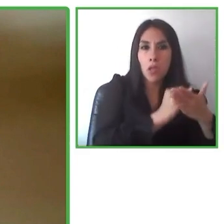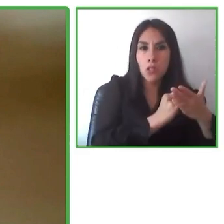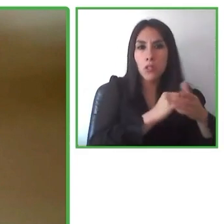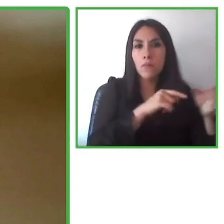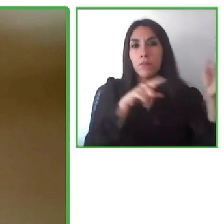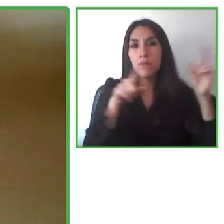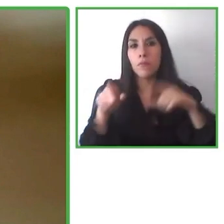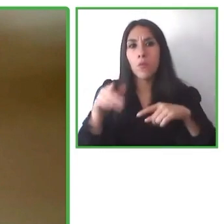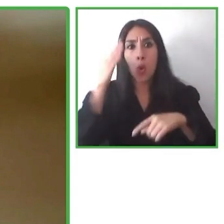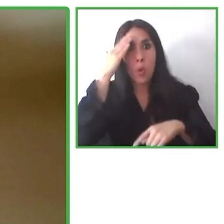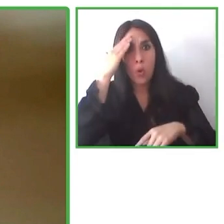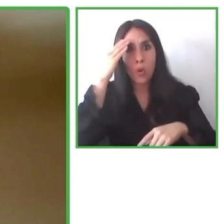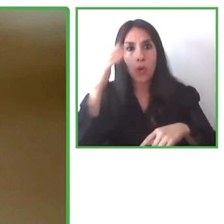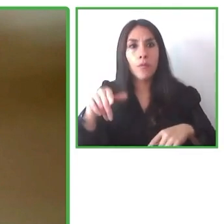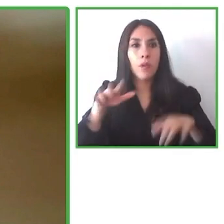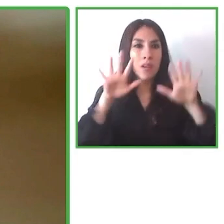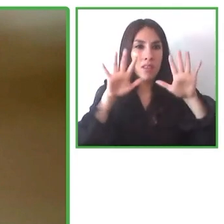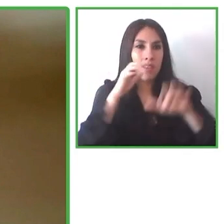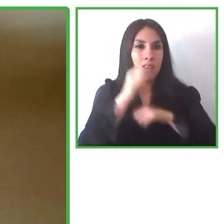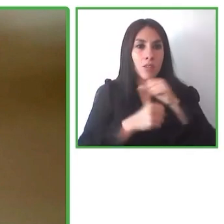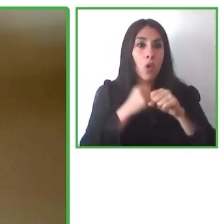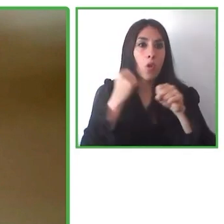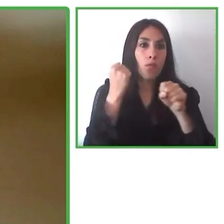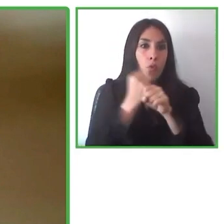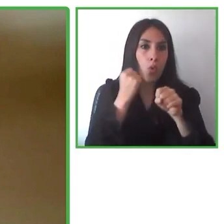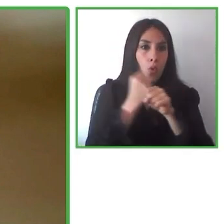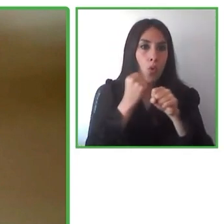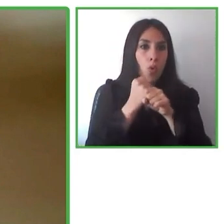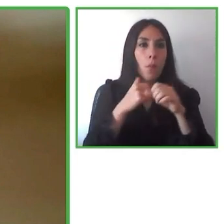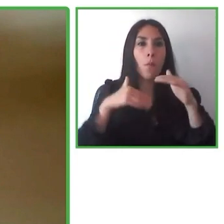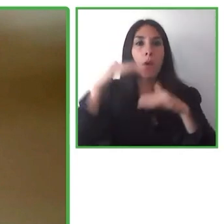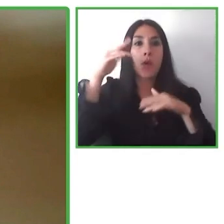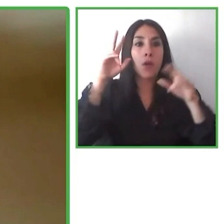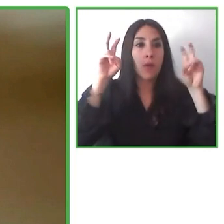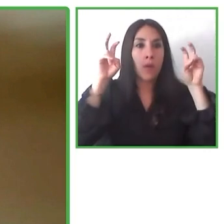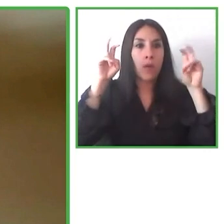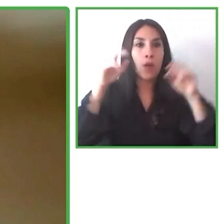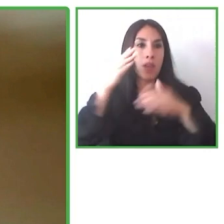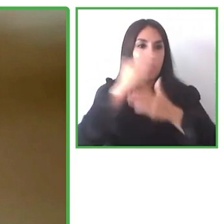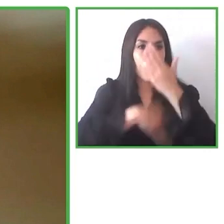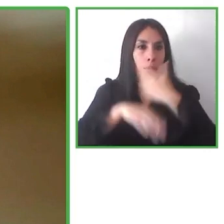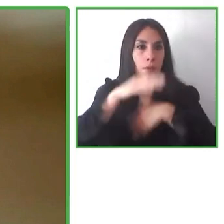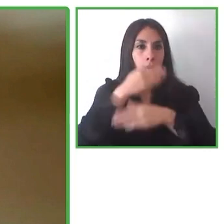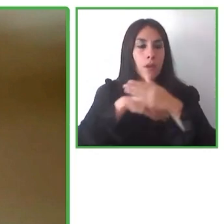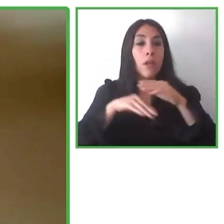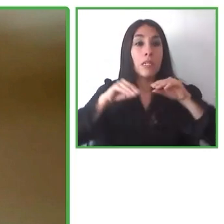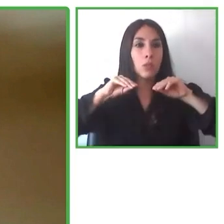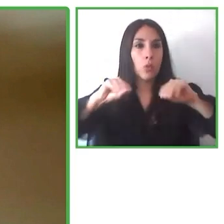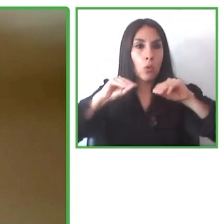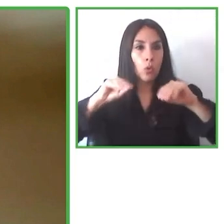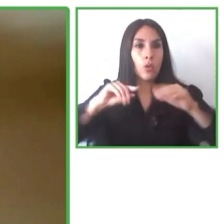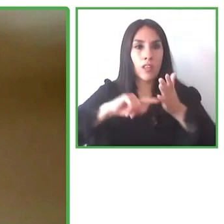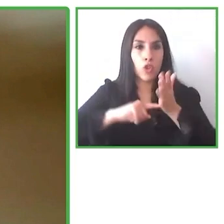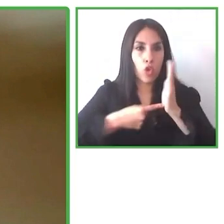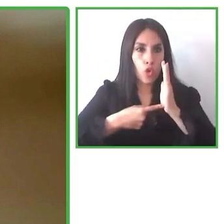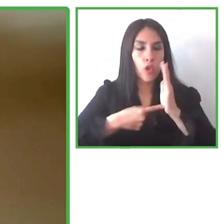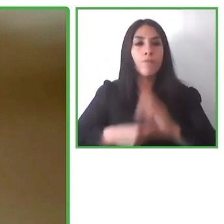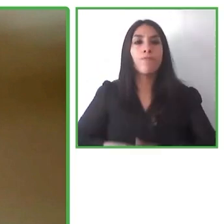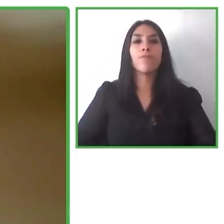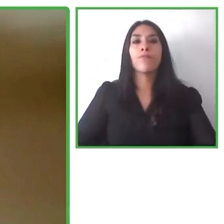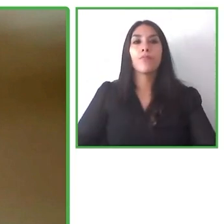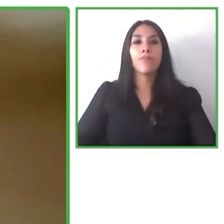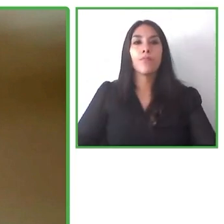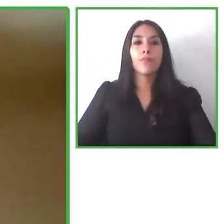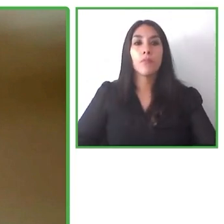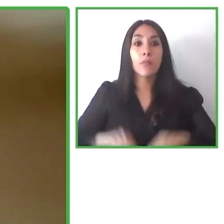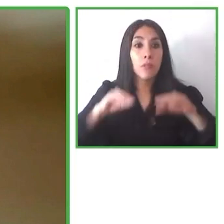discapacidad en múltiples áreas como la accesibilidad digital la educación inclusiva y el empleo además tiene un máster en desarrollo inclusivo